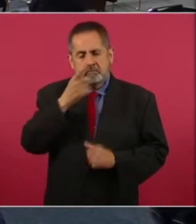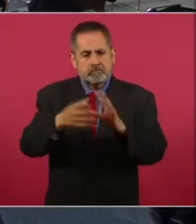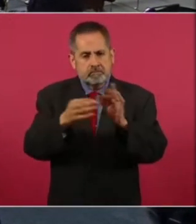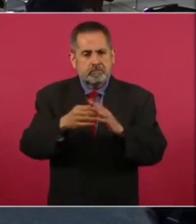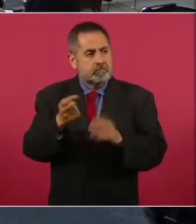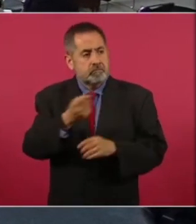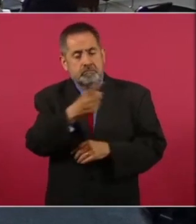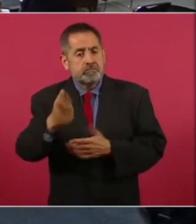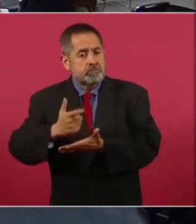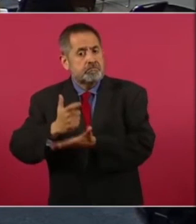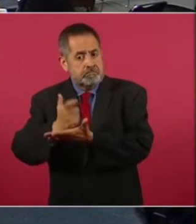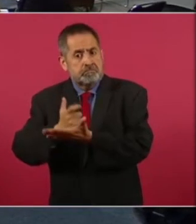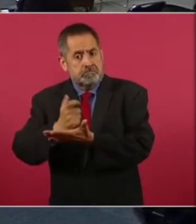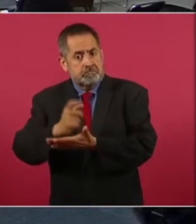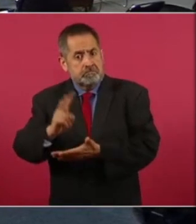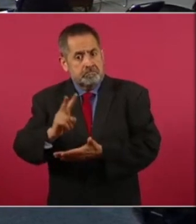amenazas.